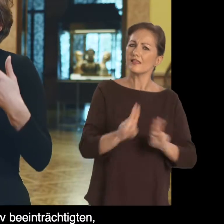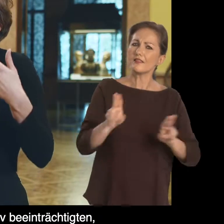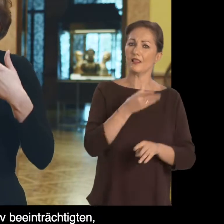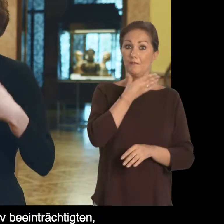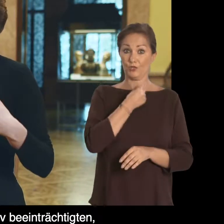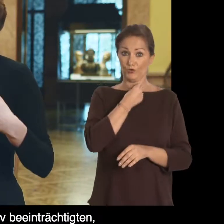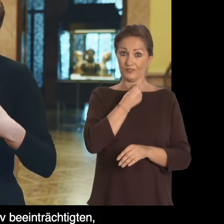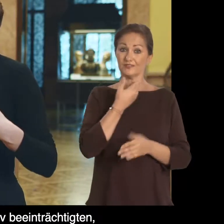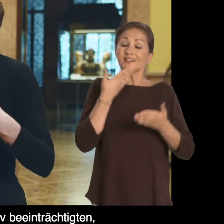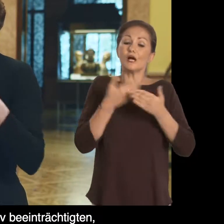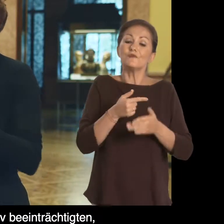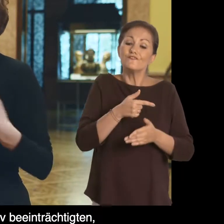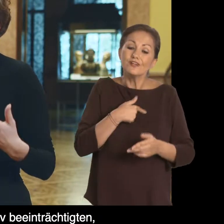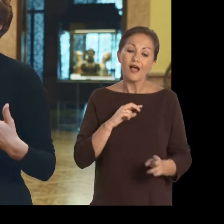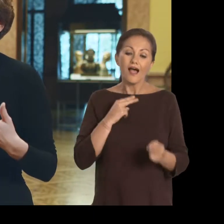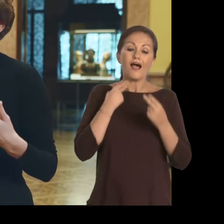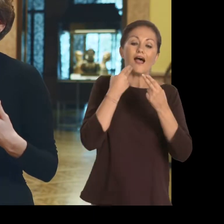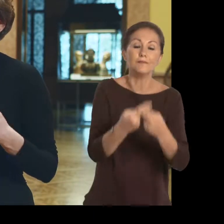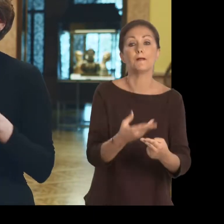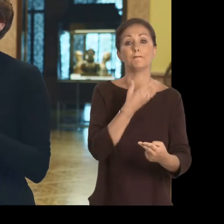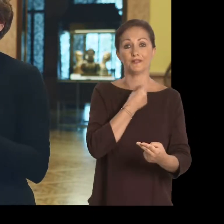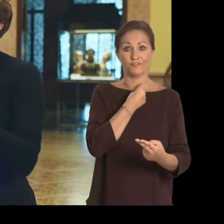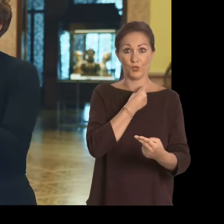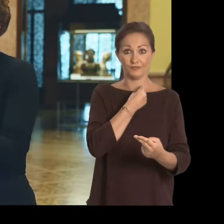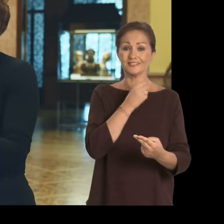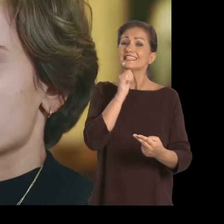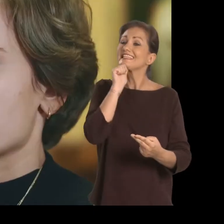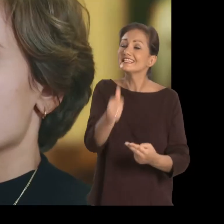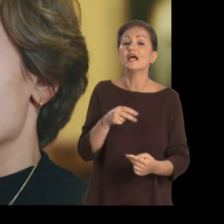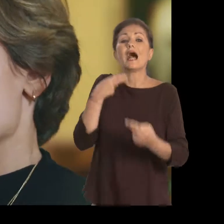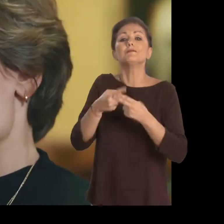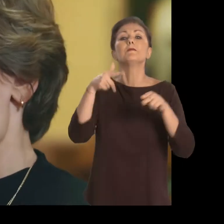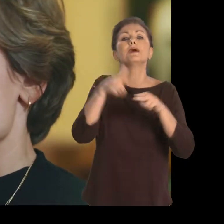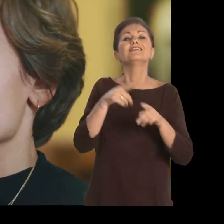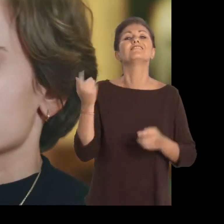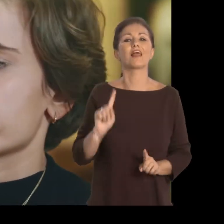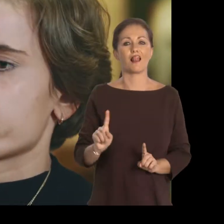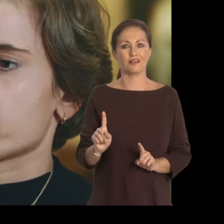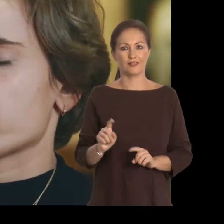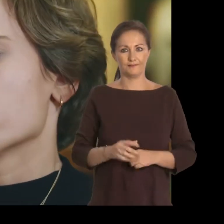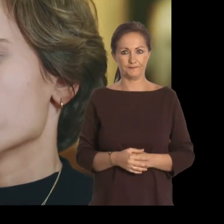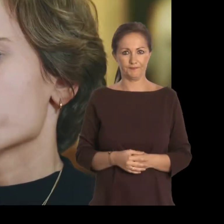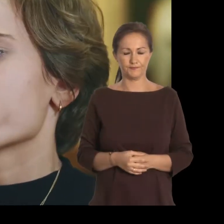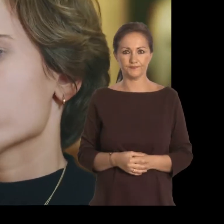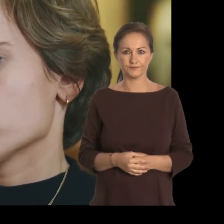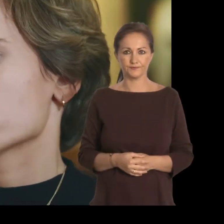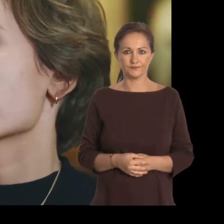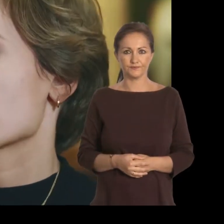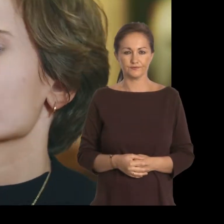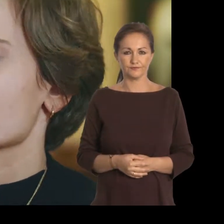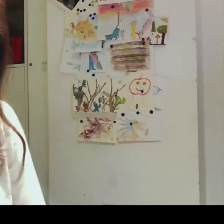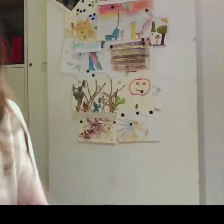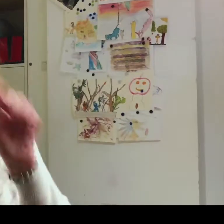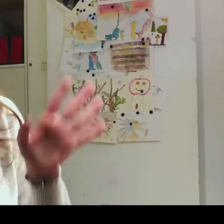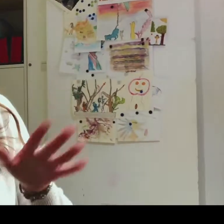tienen diferentes necesidades. Y nosotros trabajamos en las necesidades necesidades, no en las necesidades